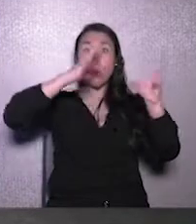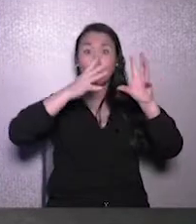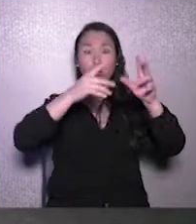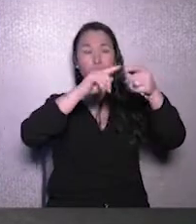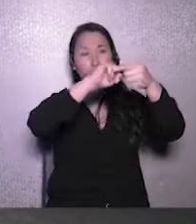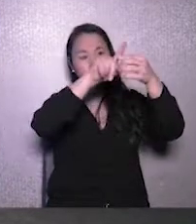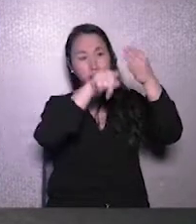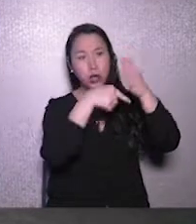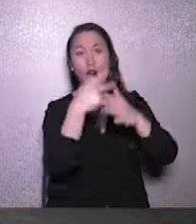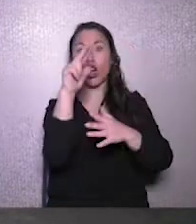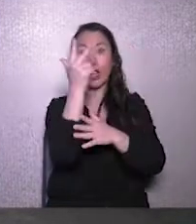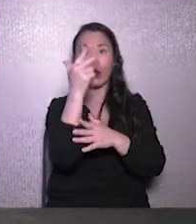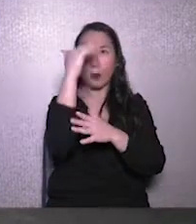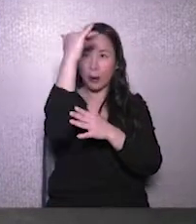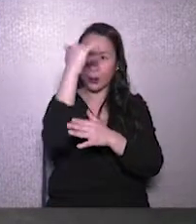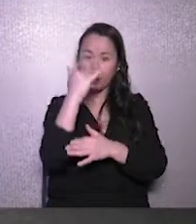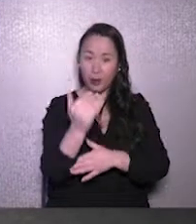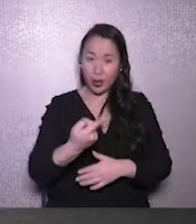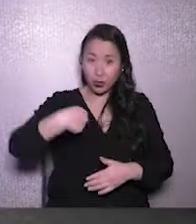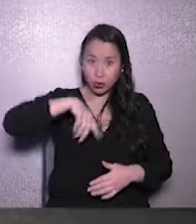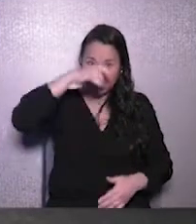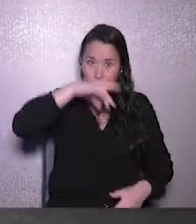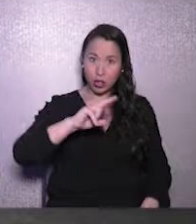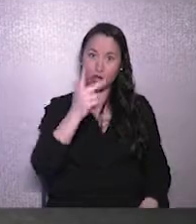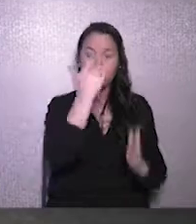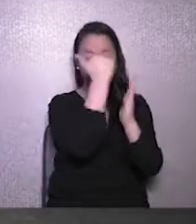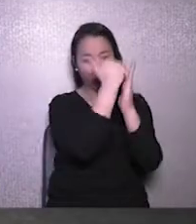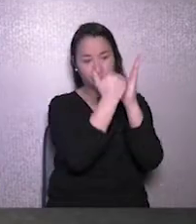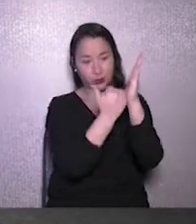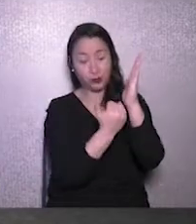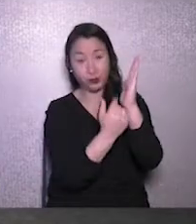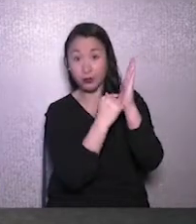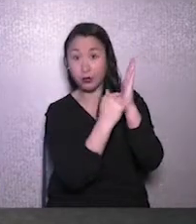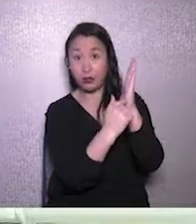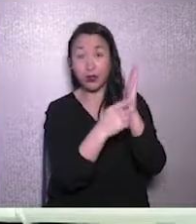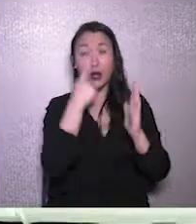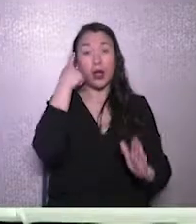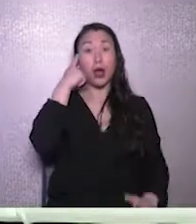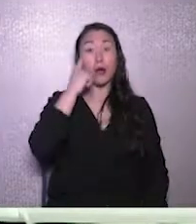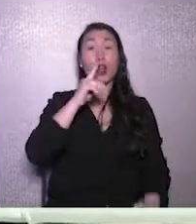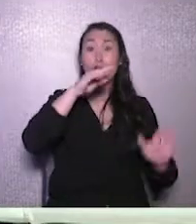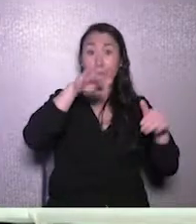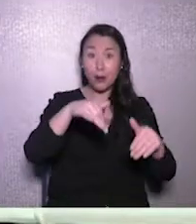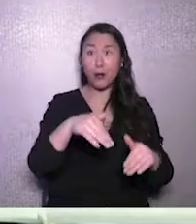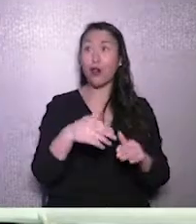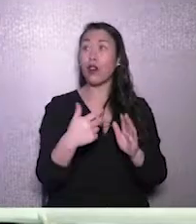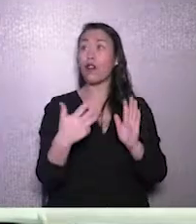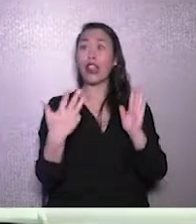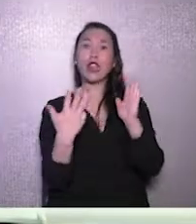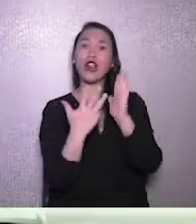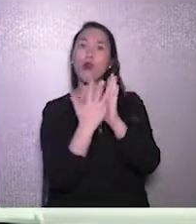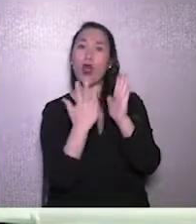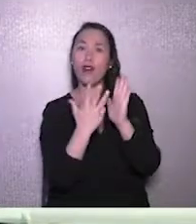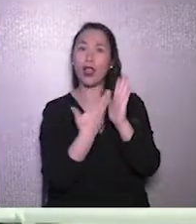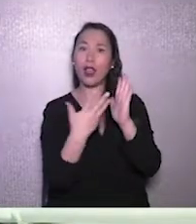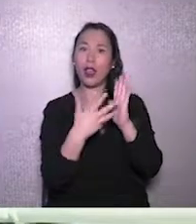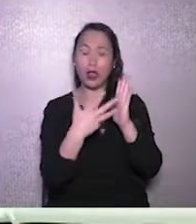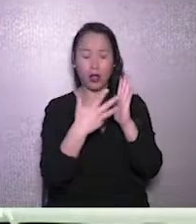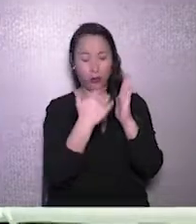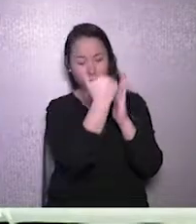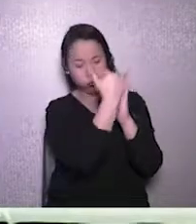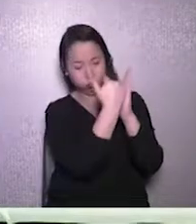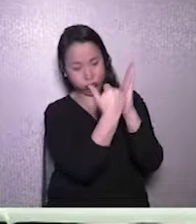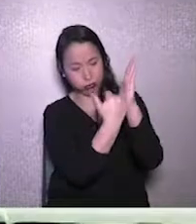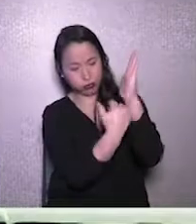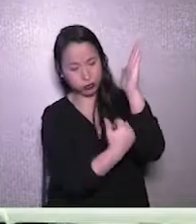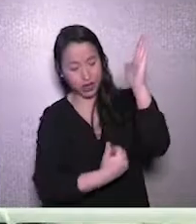Eso es una tremenda buena noticia. Pero estamos mal en los puntos micro. 29 a nivel mundial. Cuando comparamos la